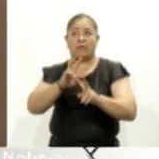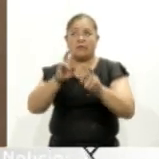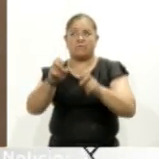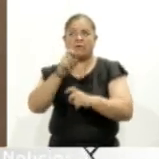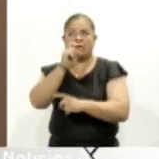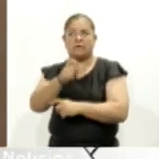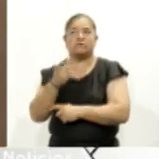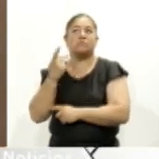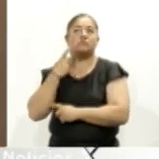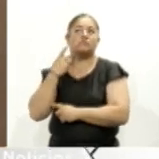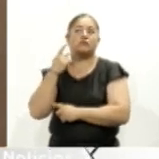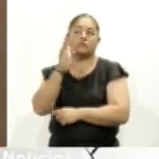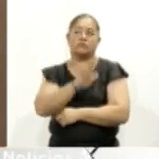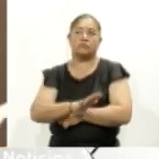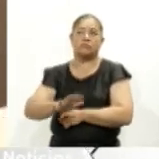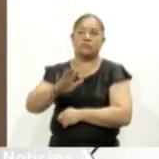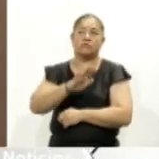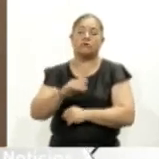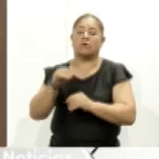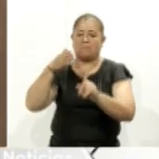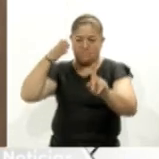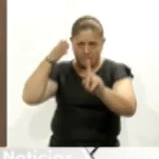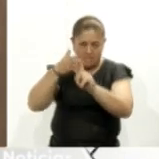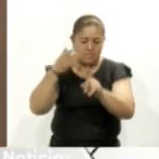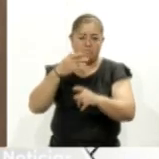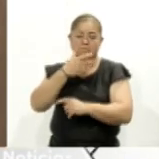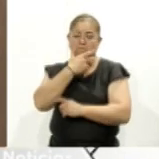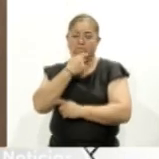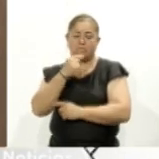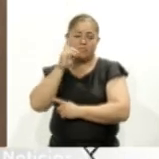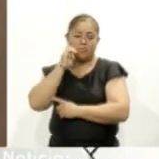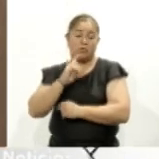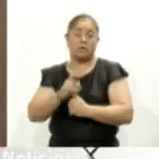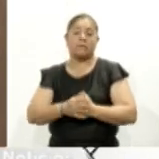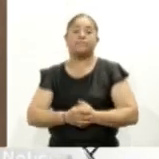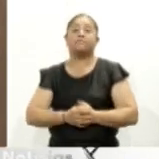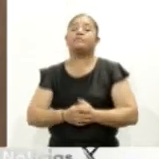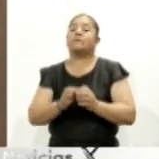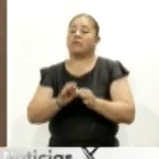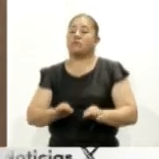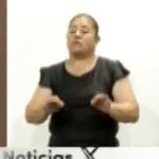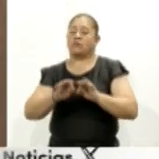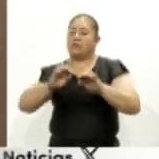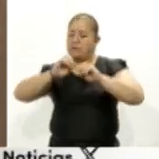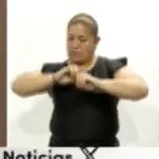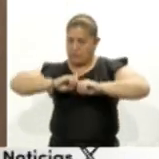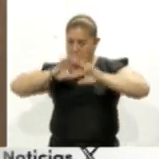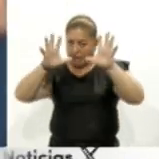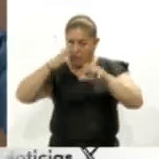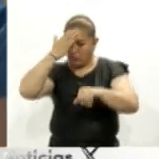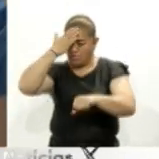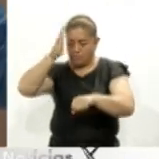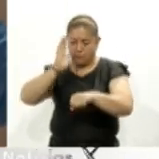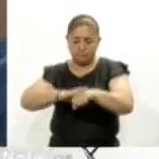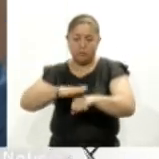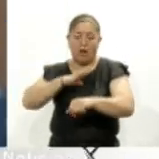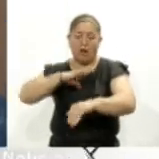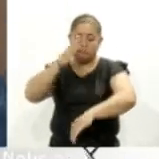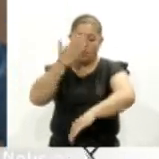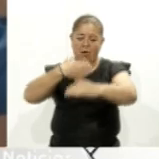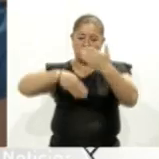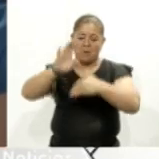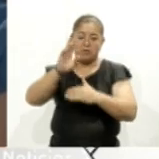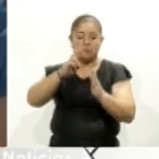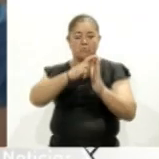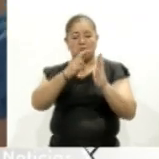políticas públicas con perspectiva de género, es importante tener claro que hemos tenido avances normativos, por